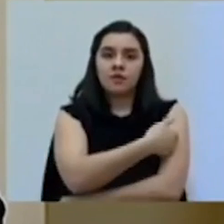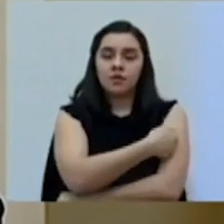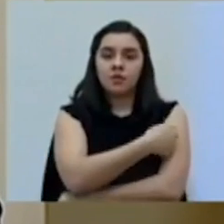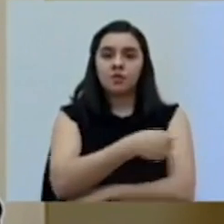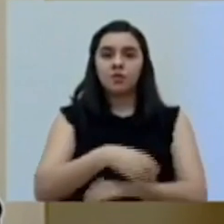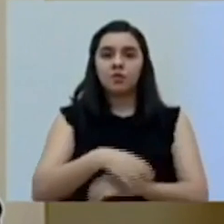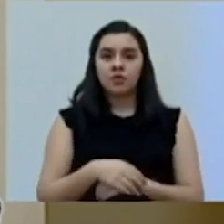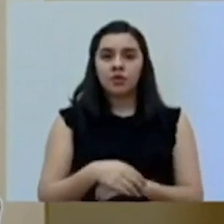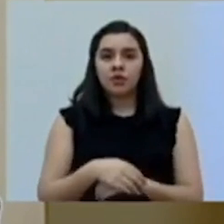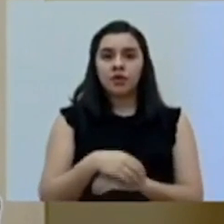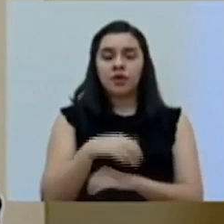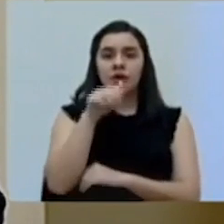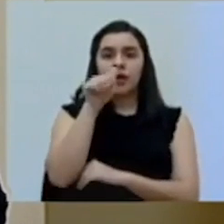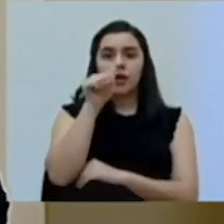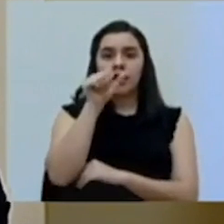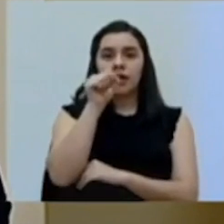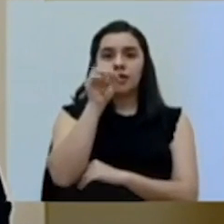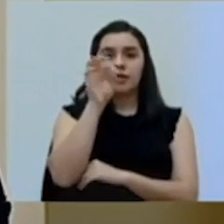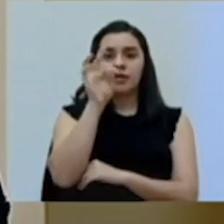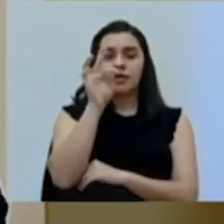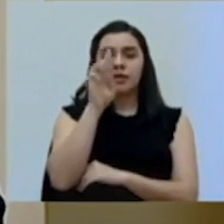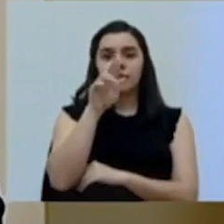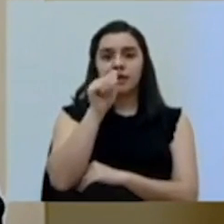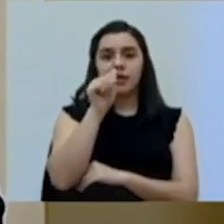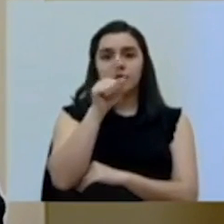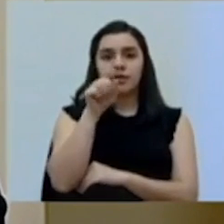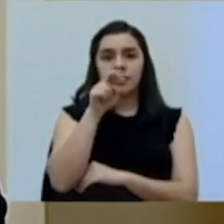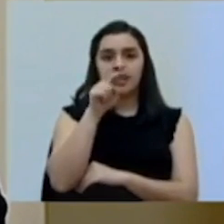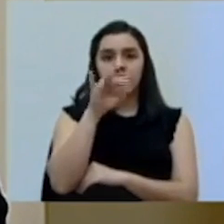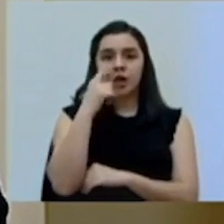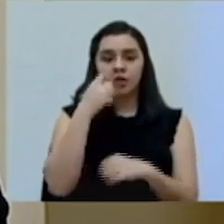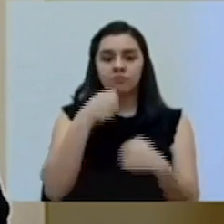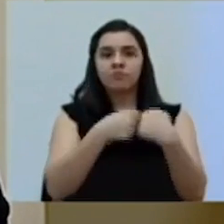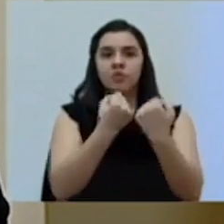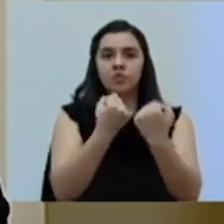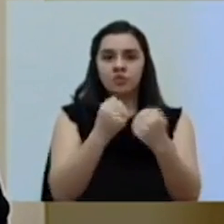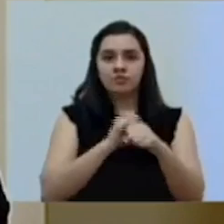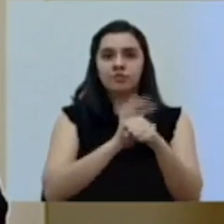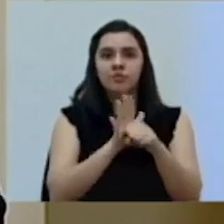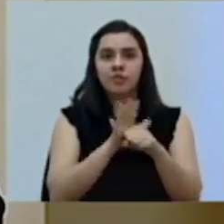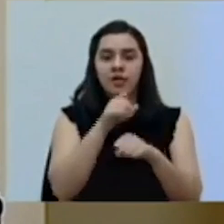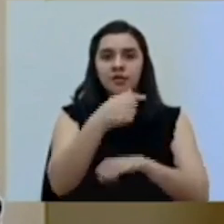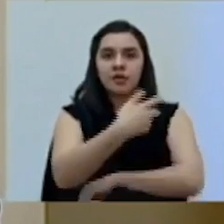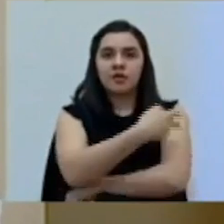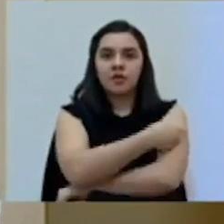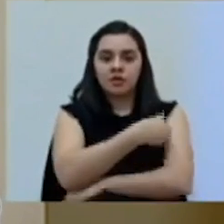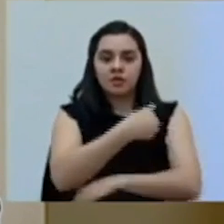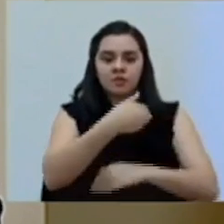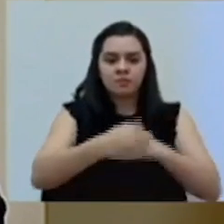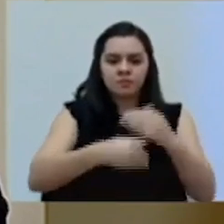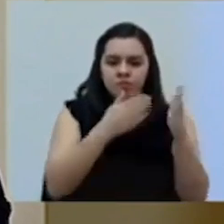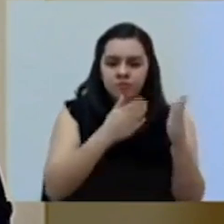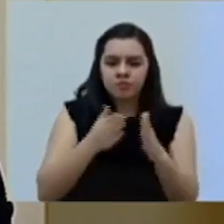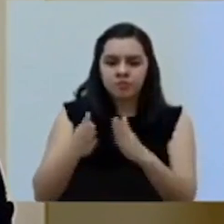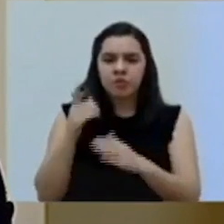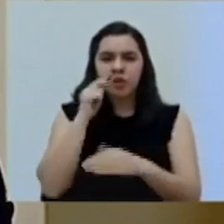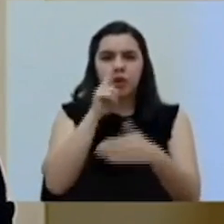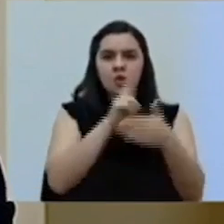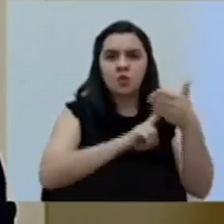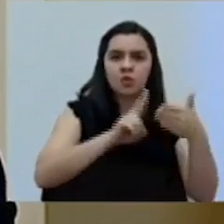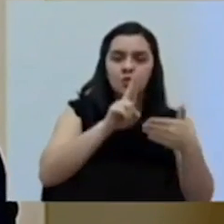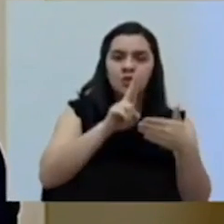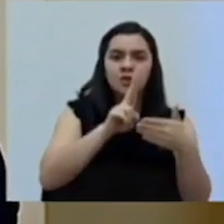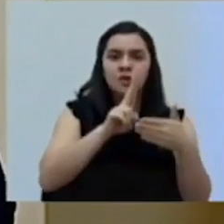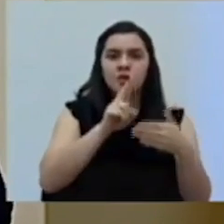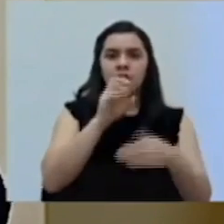AstraZeneca contra el COVID-19. Esta es la vacuna desarrollada entre AstraZeneca y la Universidad de Oxford.